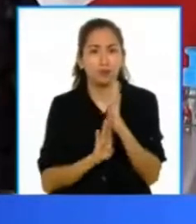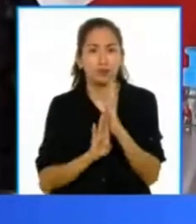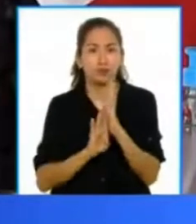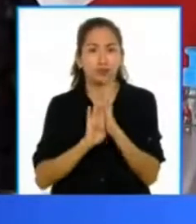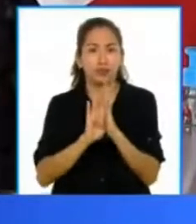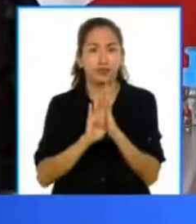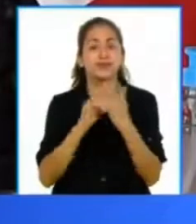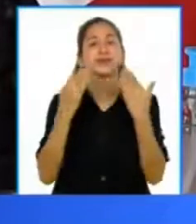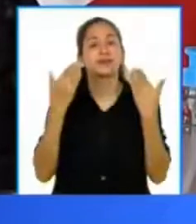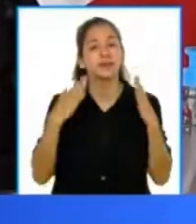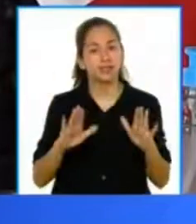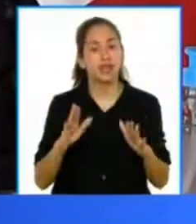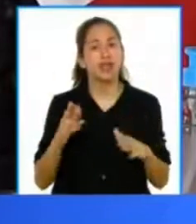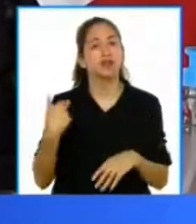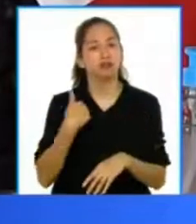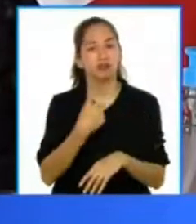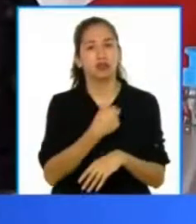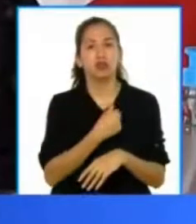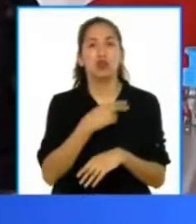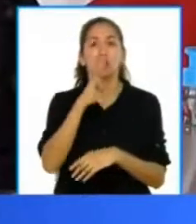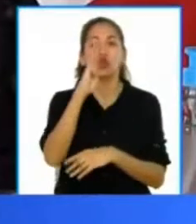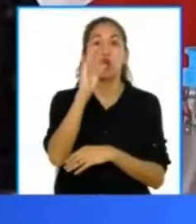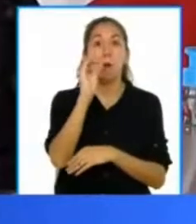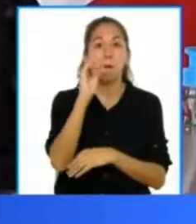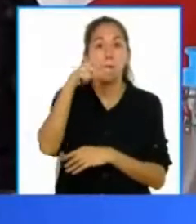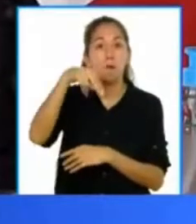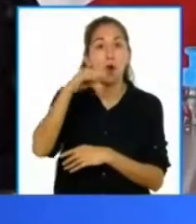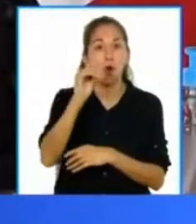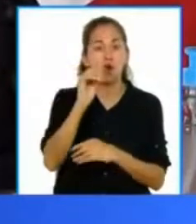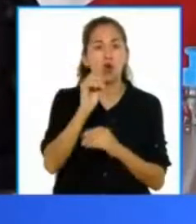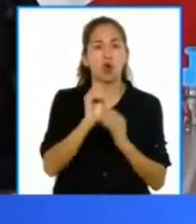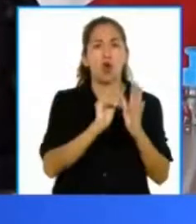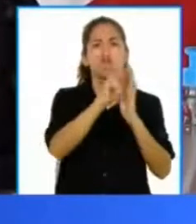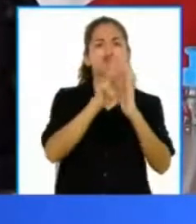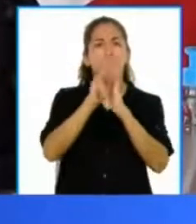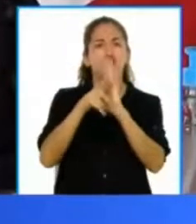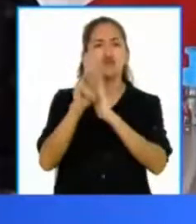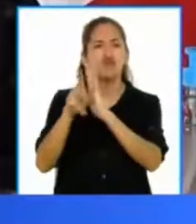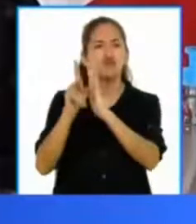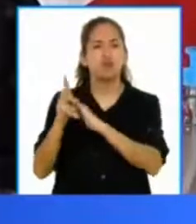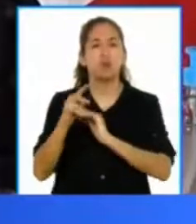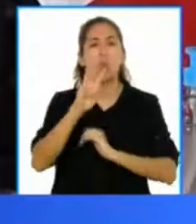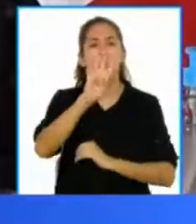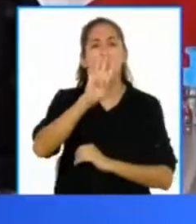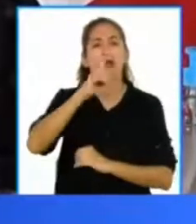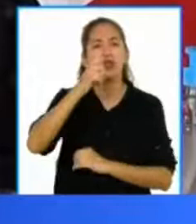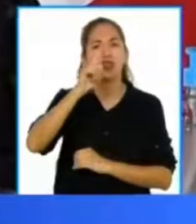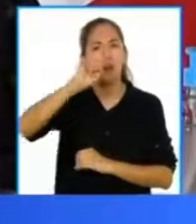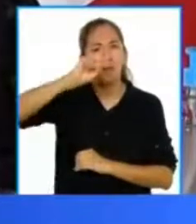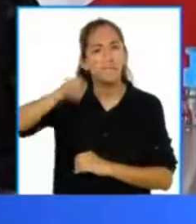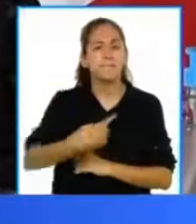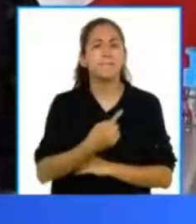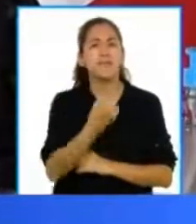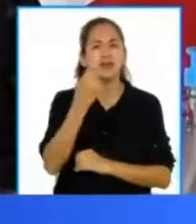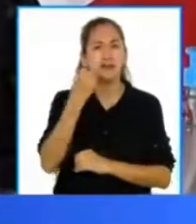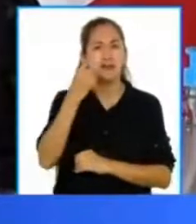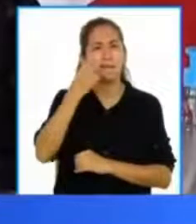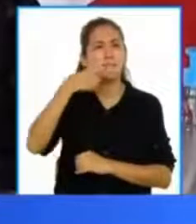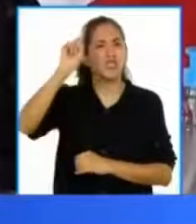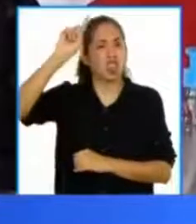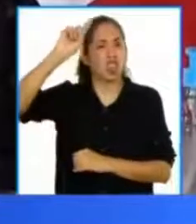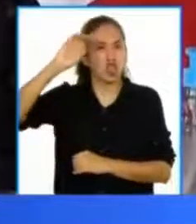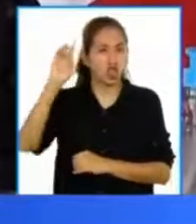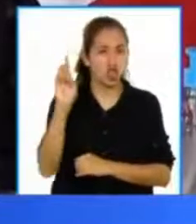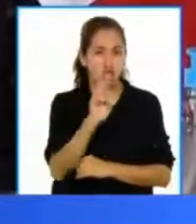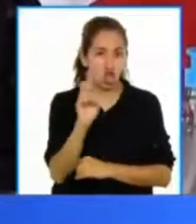tenido una colocación exitosa de bonos por alrededor de cuatro mil millones de dólares, una empresa complicada